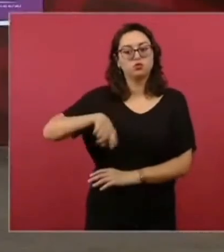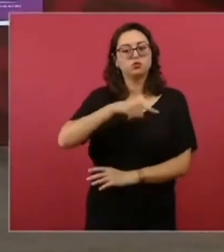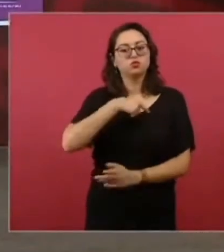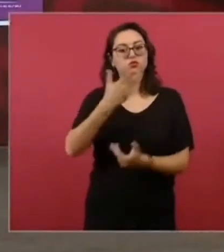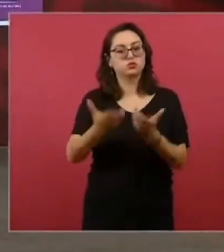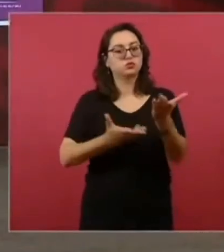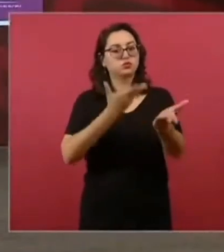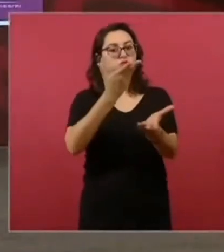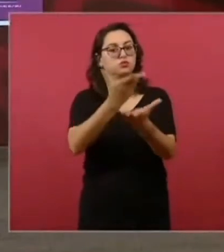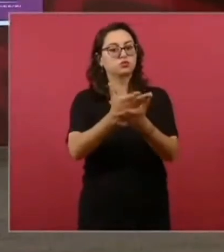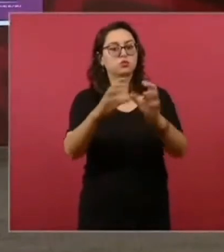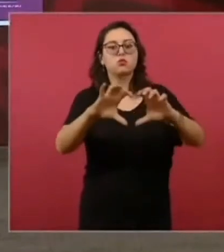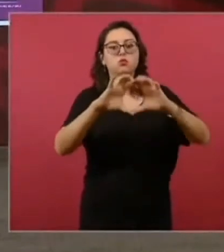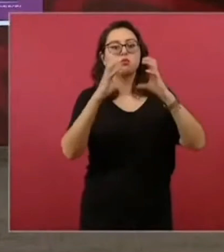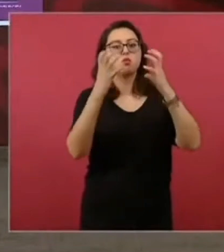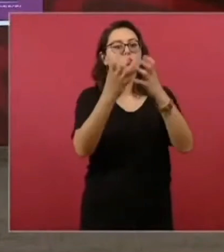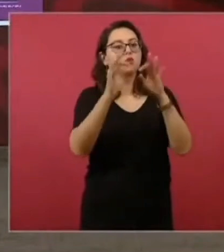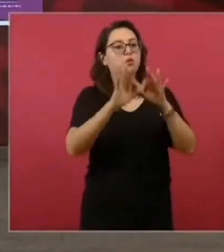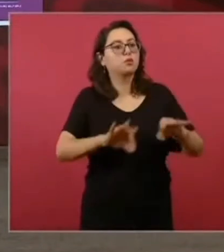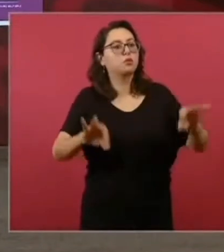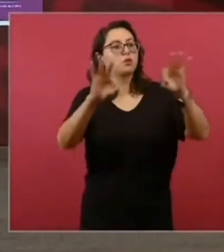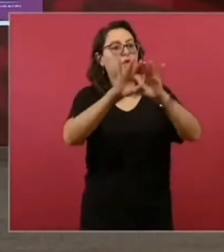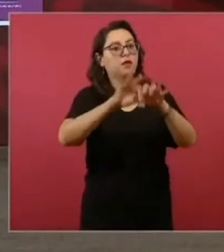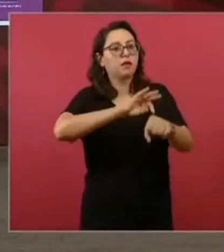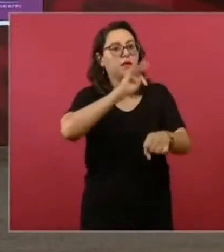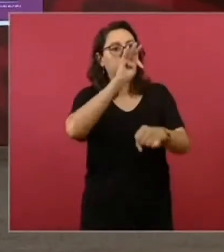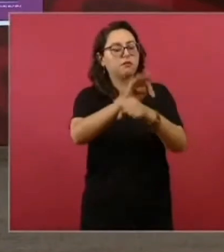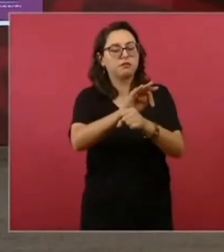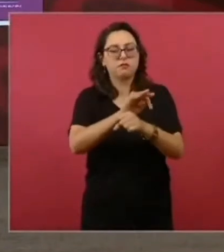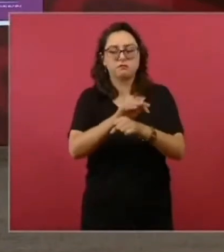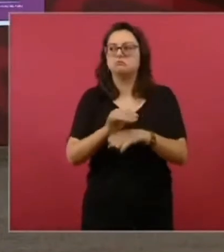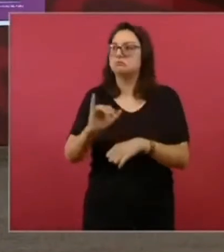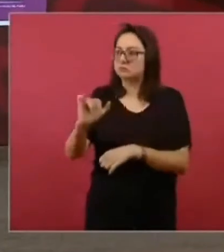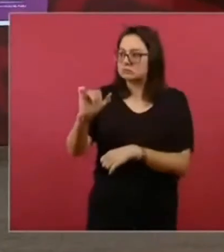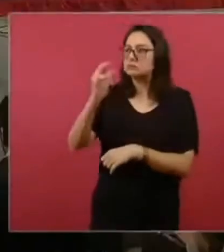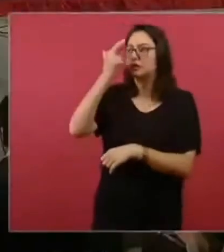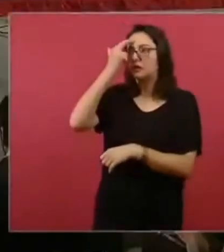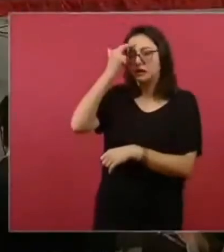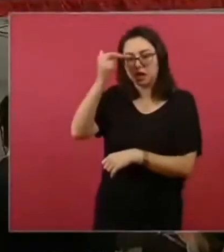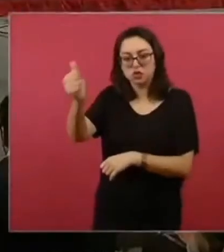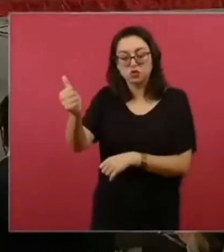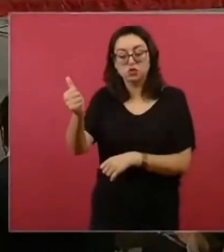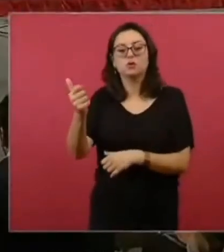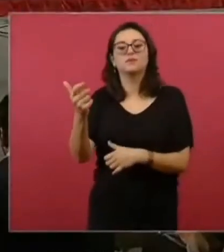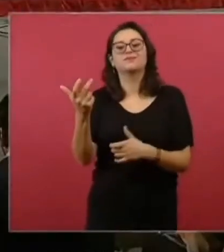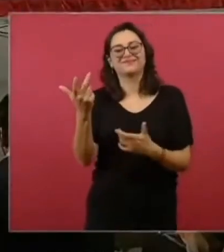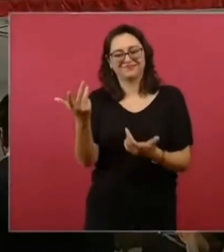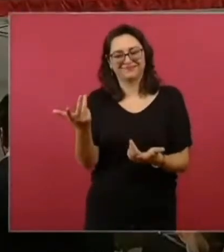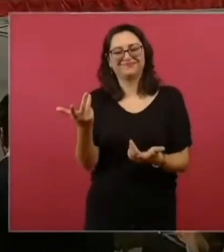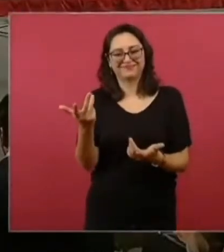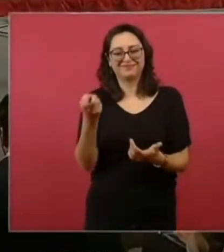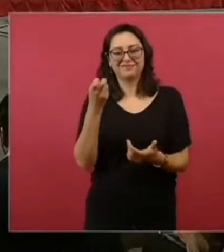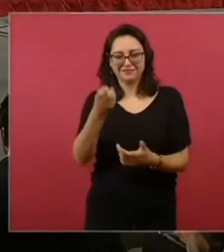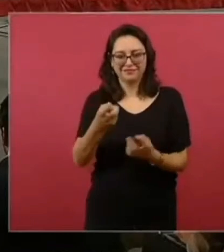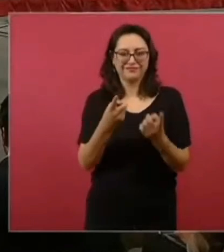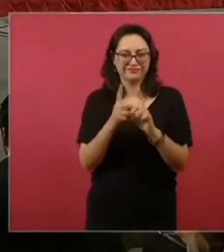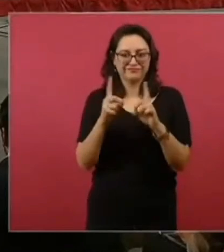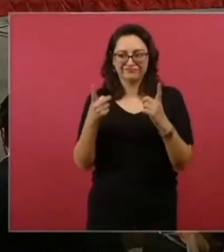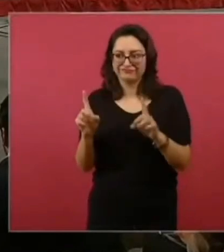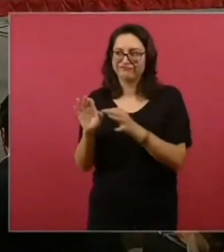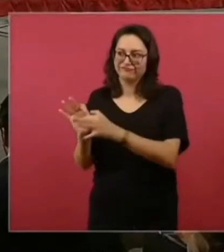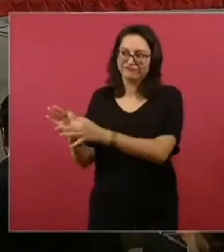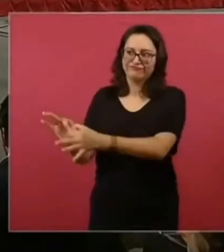Y eso es precisamente por el liderazgo que tiene México, que tiene nuestro presidente a nivel mundial, sobre cómo generar el desarrollo.